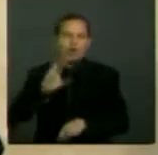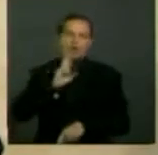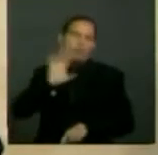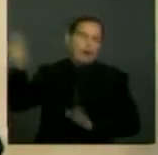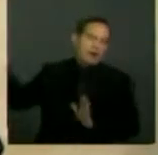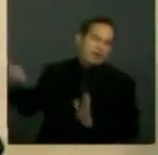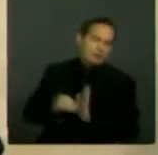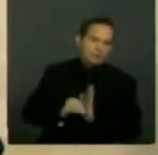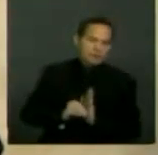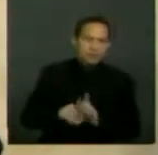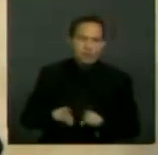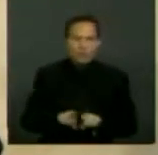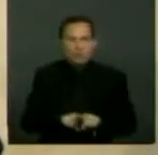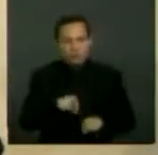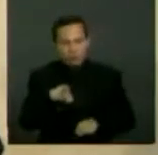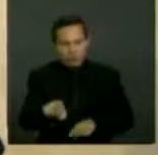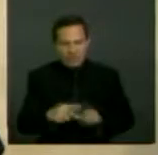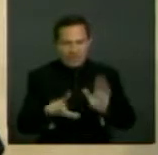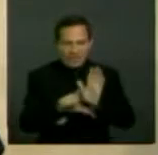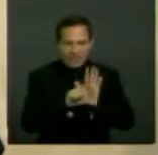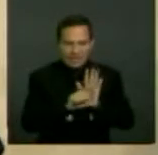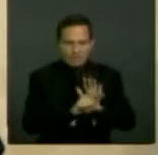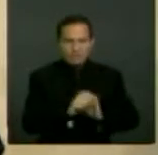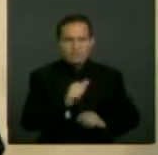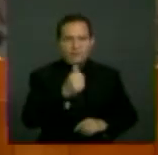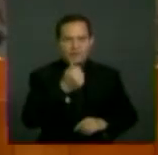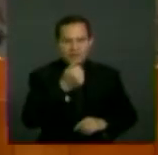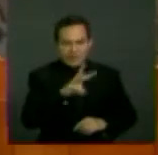e inhabilitación en la Ley 1306 de 2009.